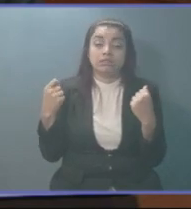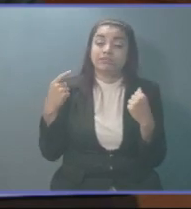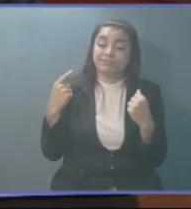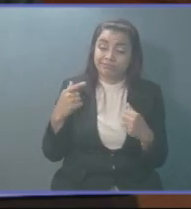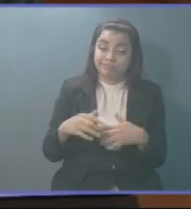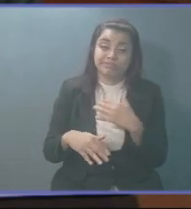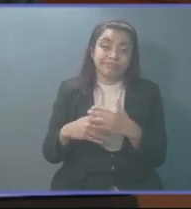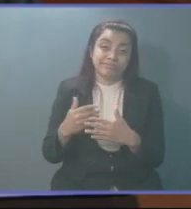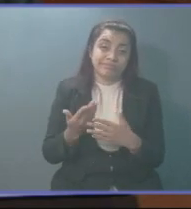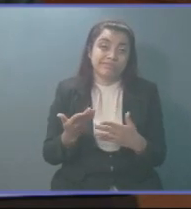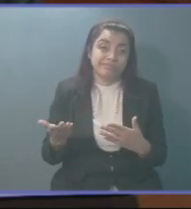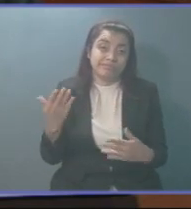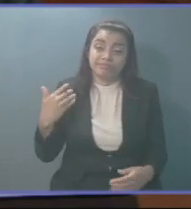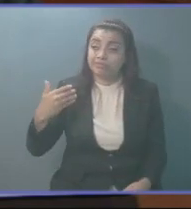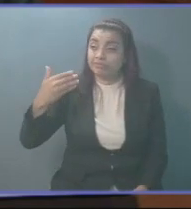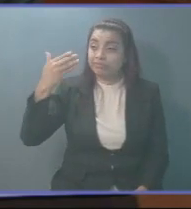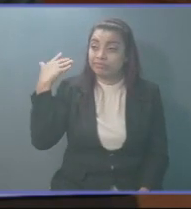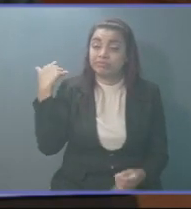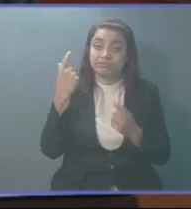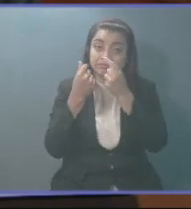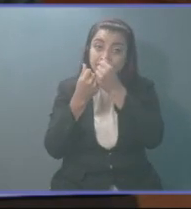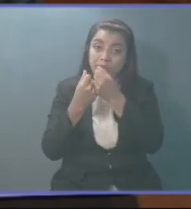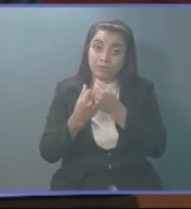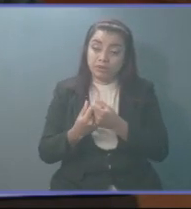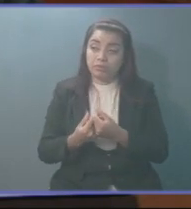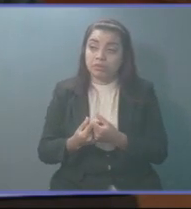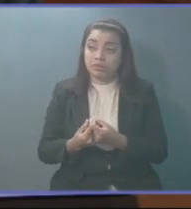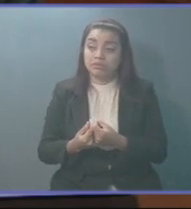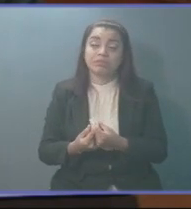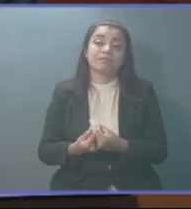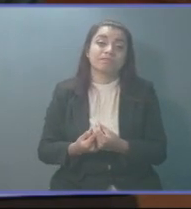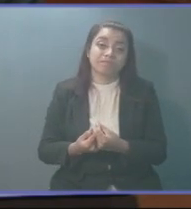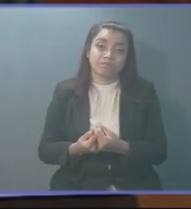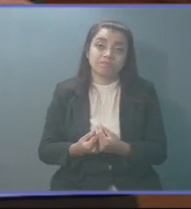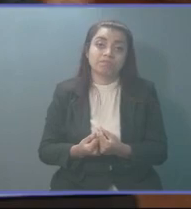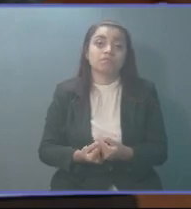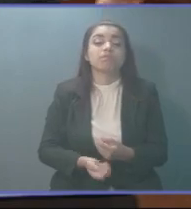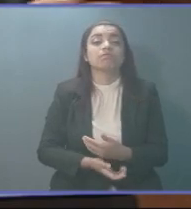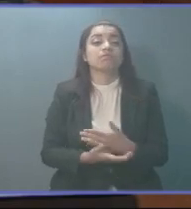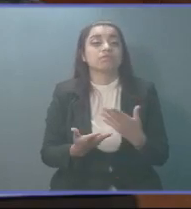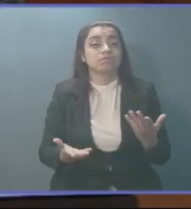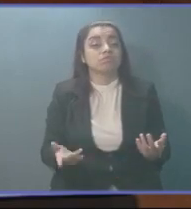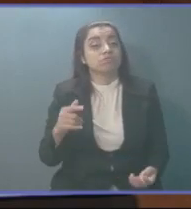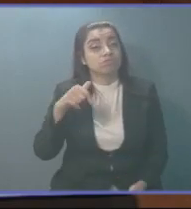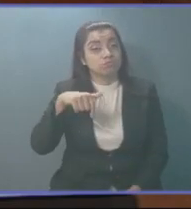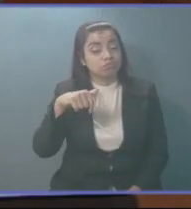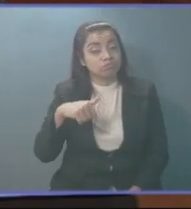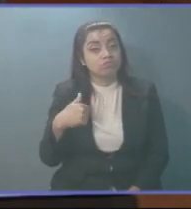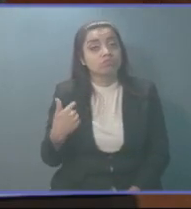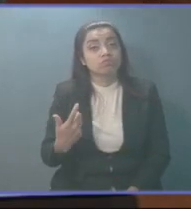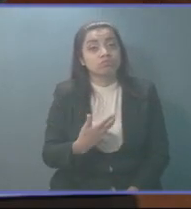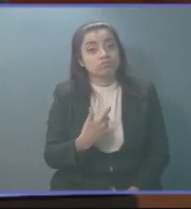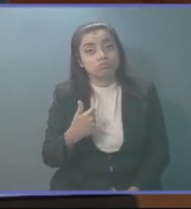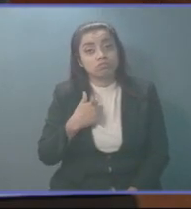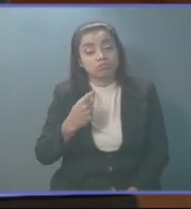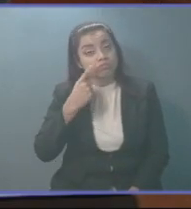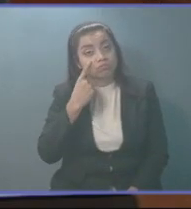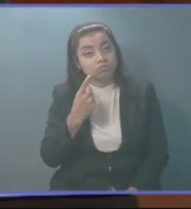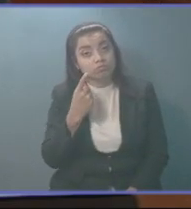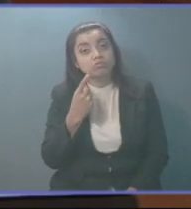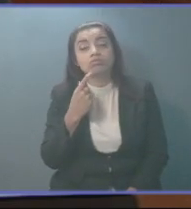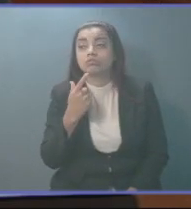inicio dejó en el presupuesto de la Nación. Y ahora vemos que su prioridad